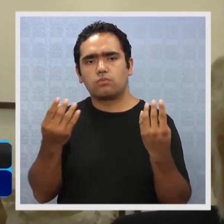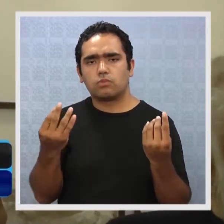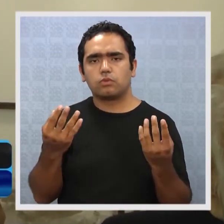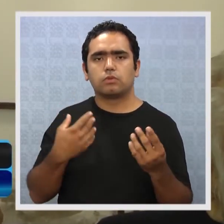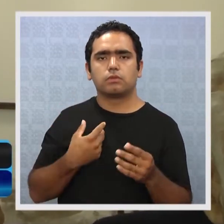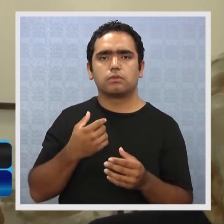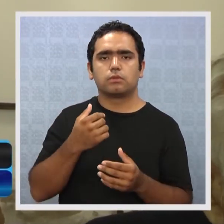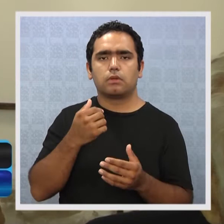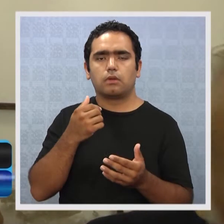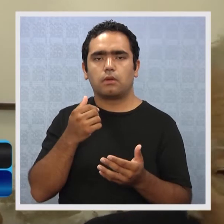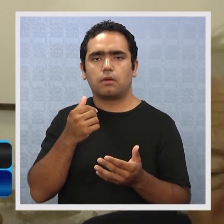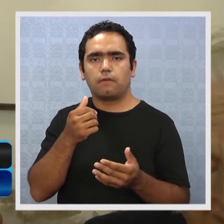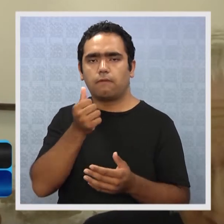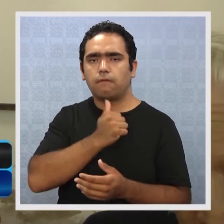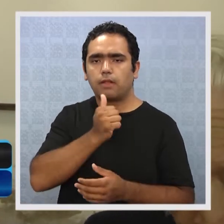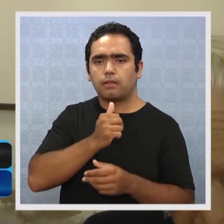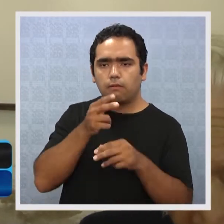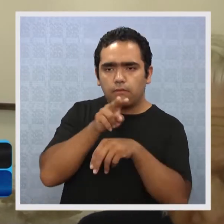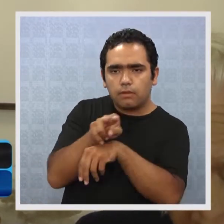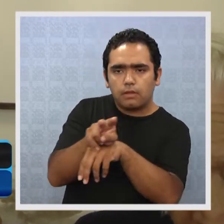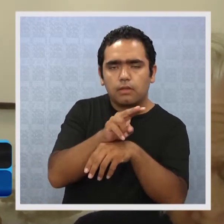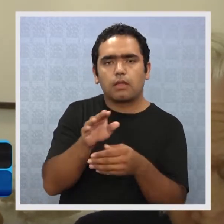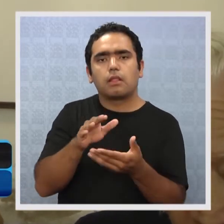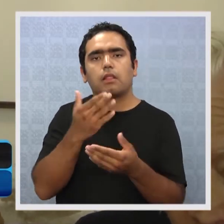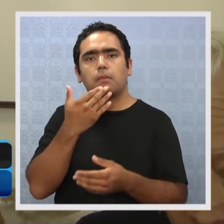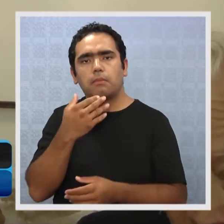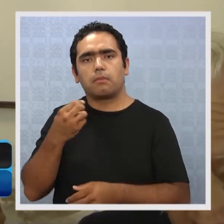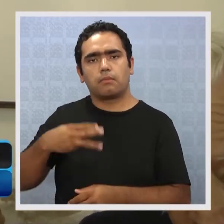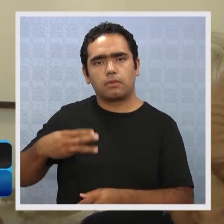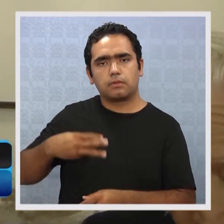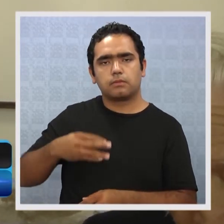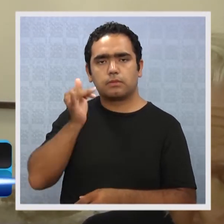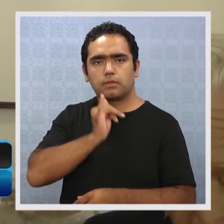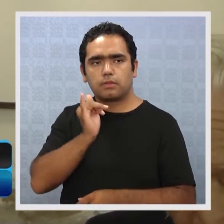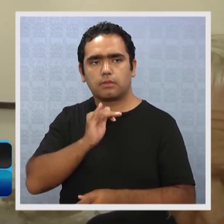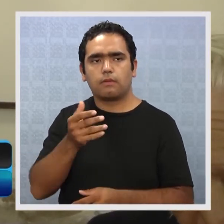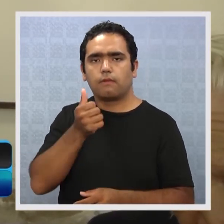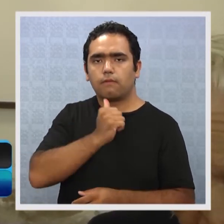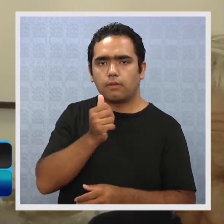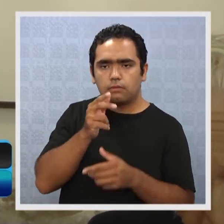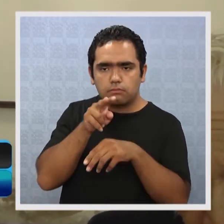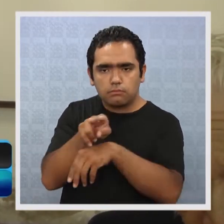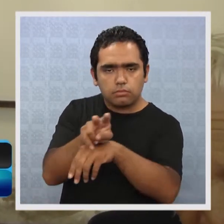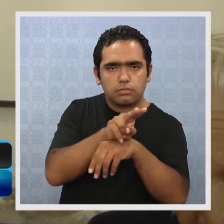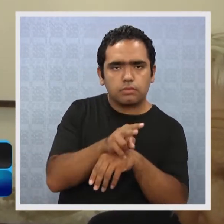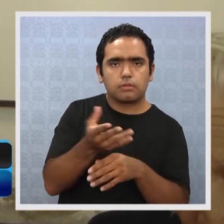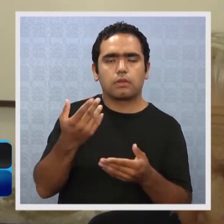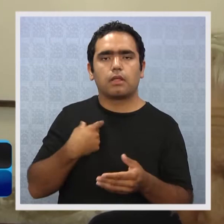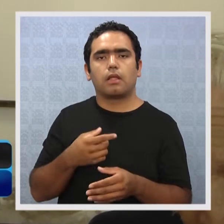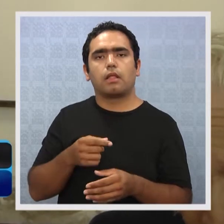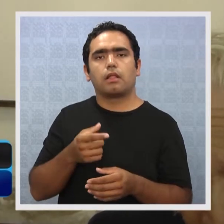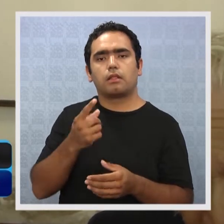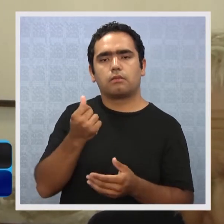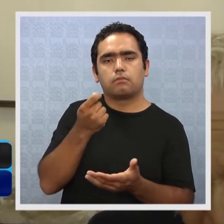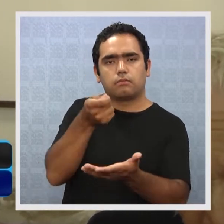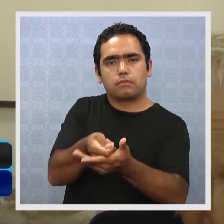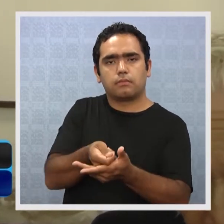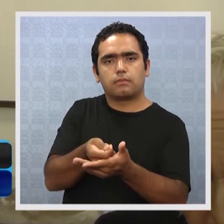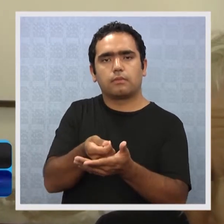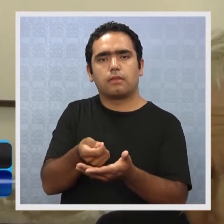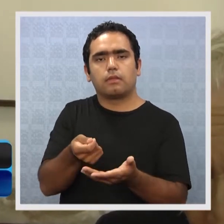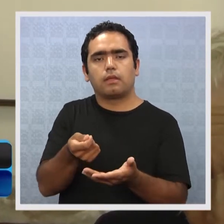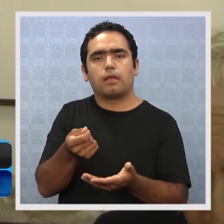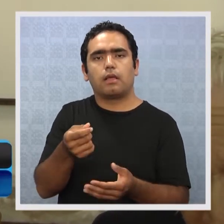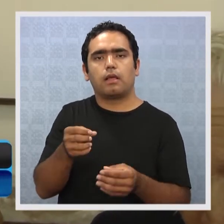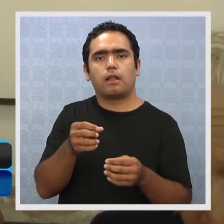anterior administración, y el ministerio nunca fiscalizó. Entonces, la falta de fiscalización por los dineros que entrega el ministerio y el Estado a la educación escolar,